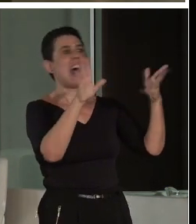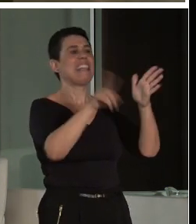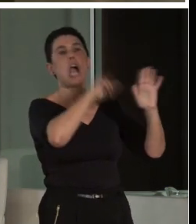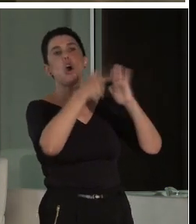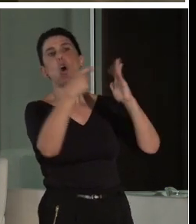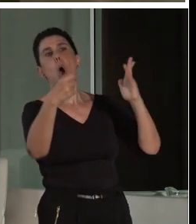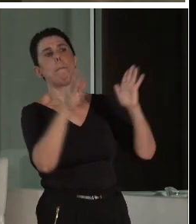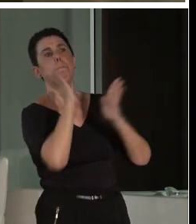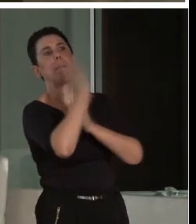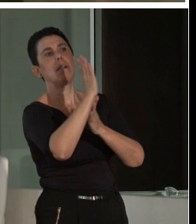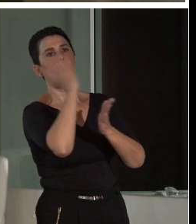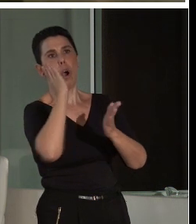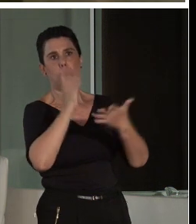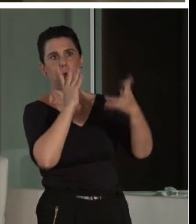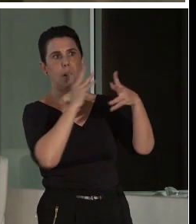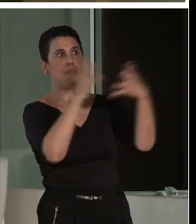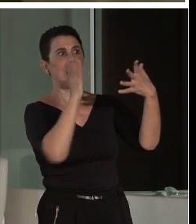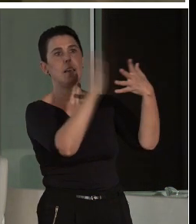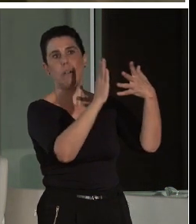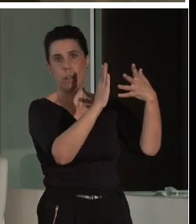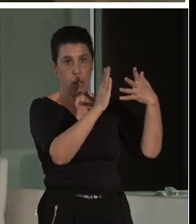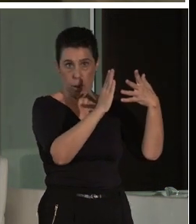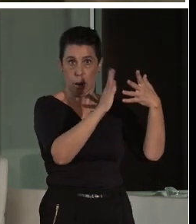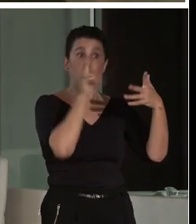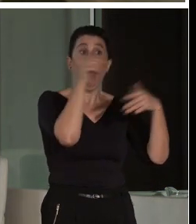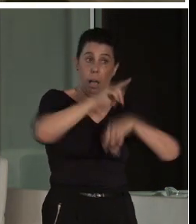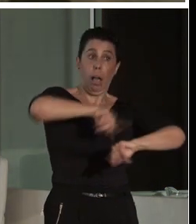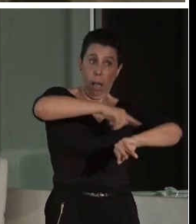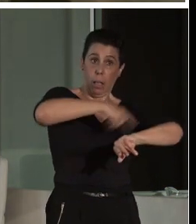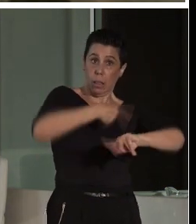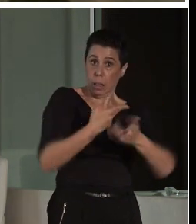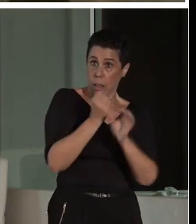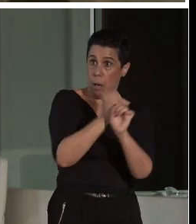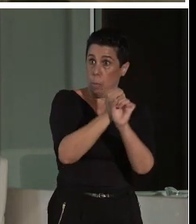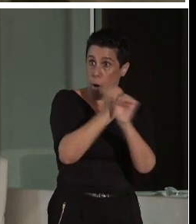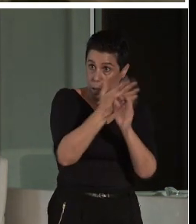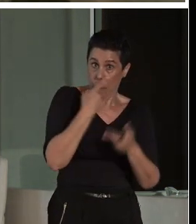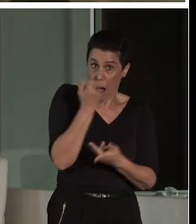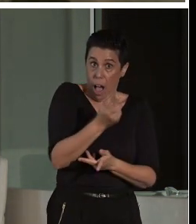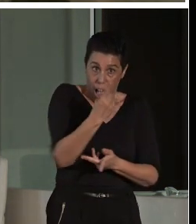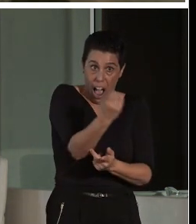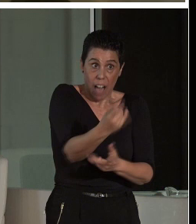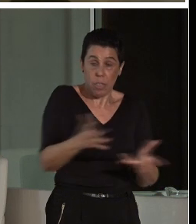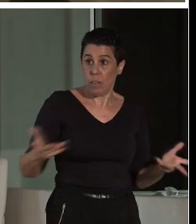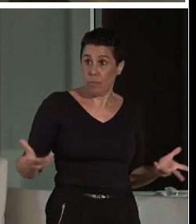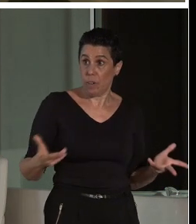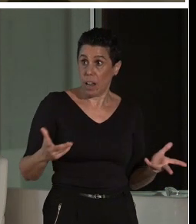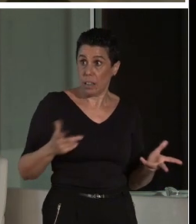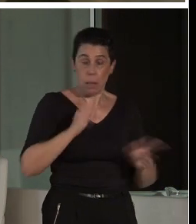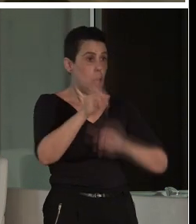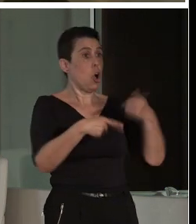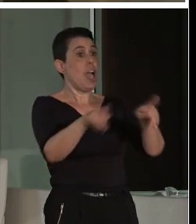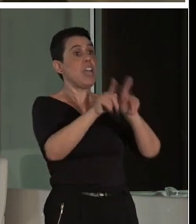en un por. Claro, redactar esto lleva su rato. Pero cuando lo consigues es como cuando empiezas a coser.